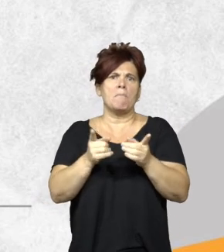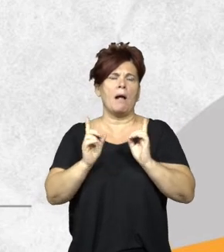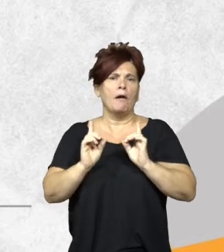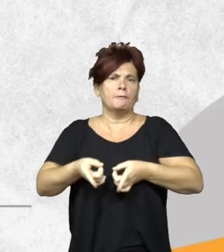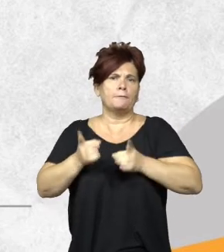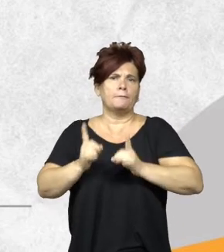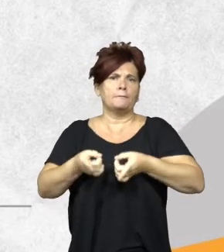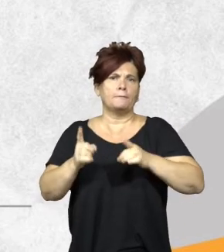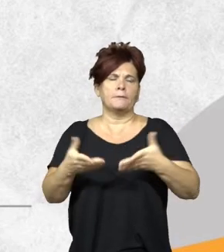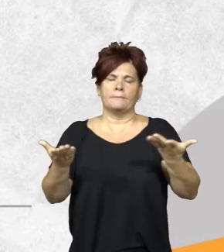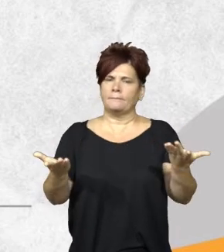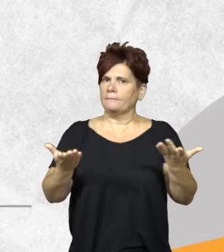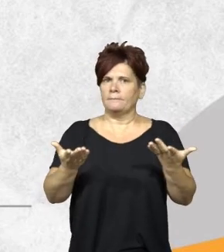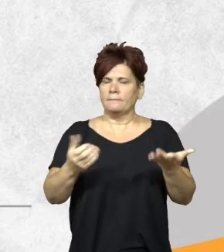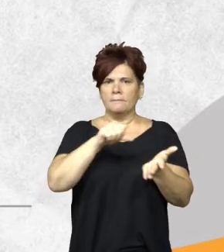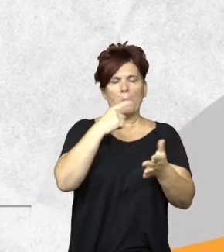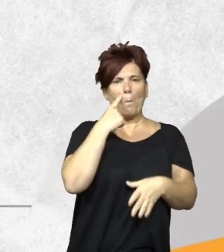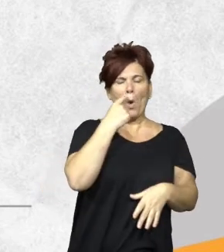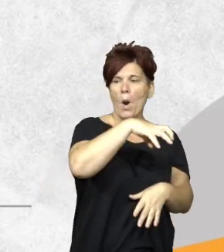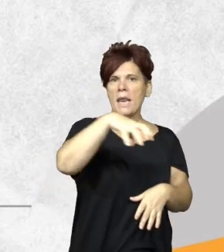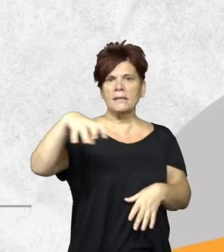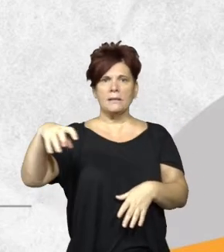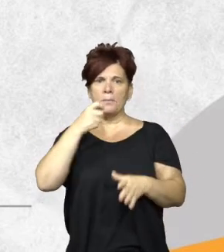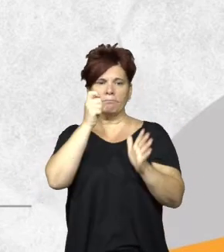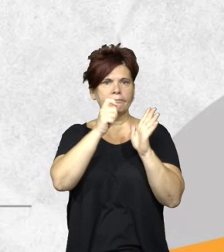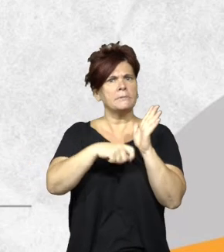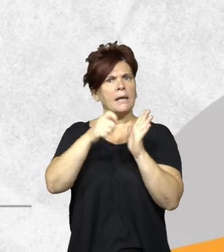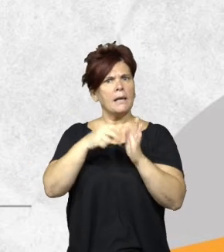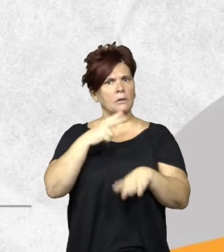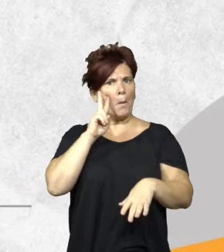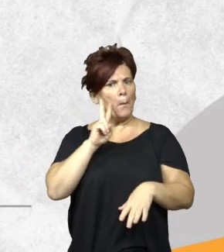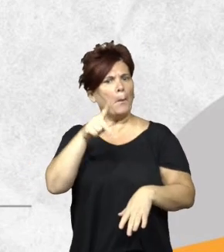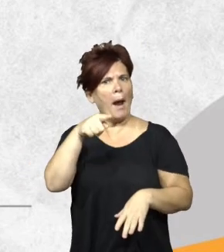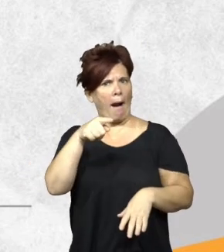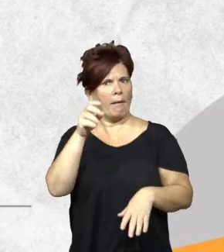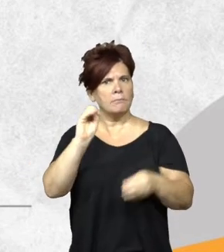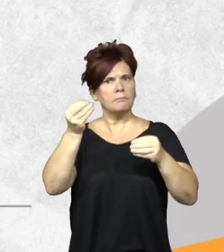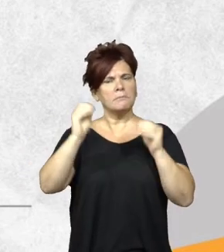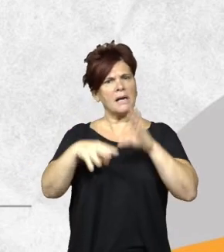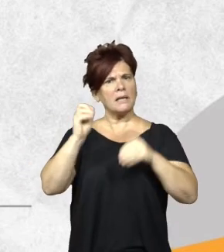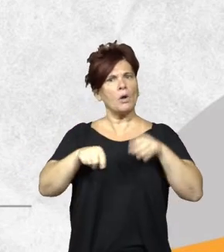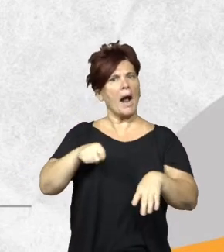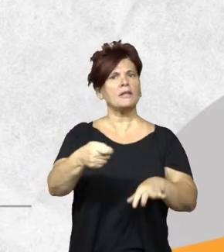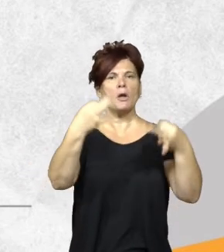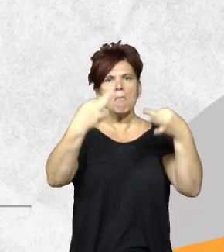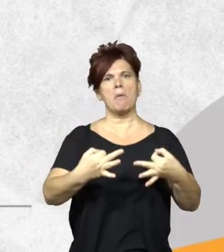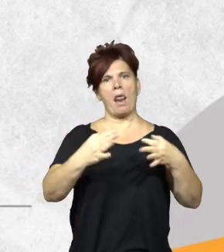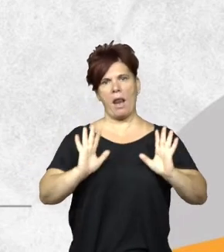65 municipios o comisiones municipales inscriptas, ir a ver que sus residuos estén gestionados de manera correcta.